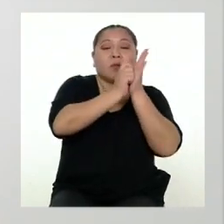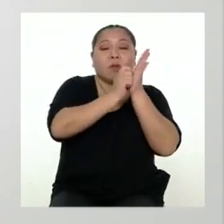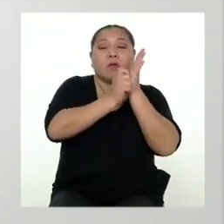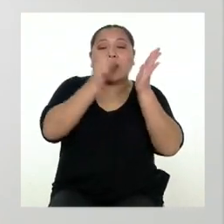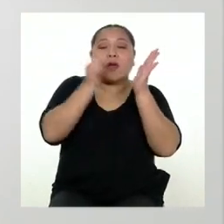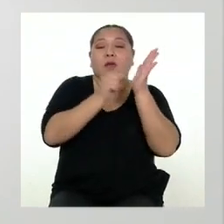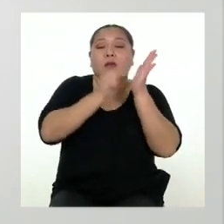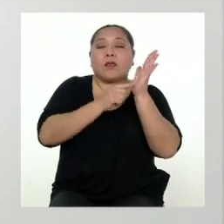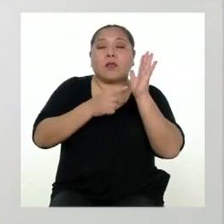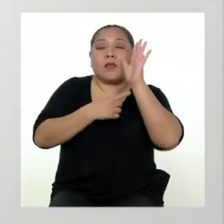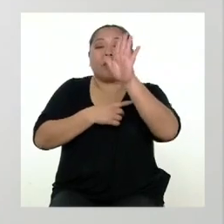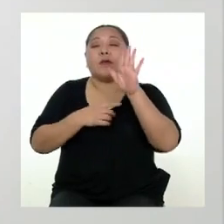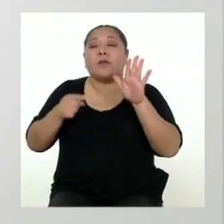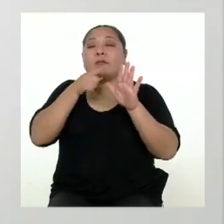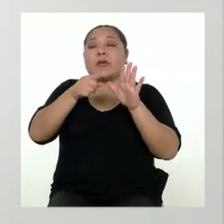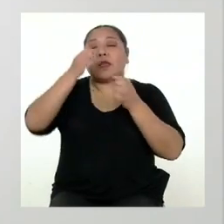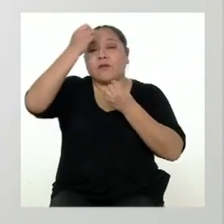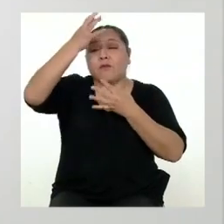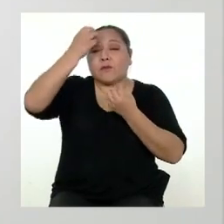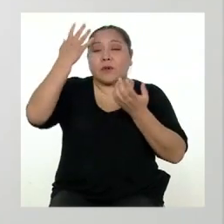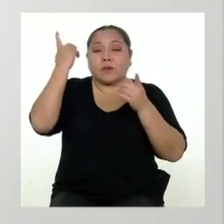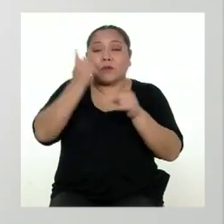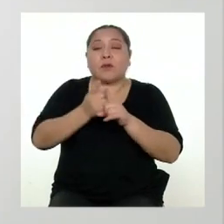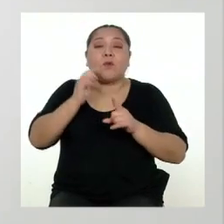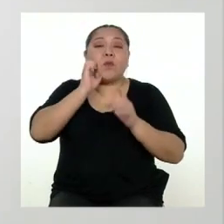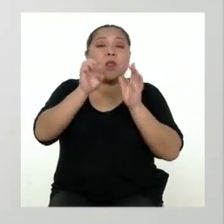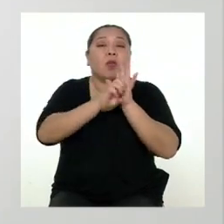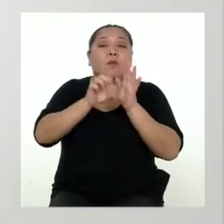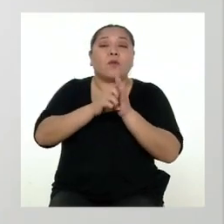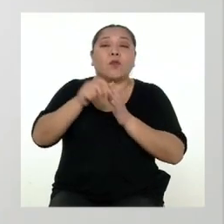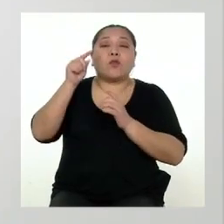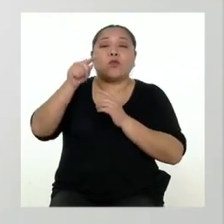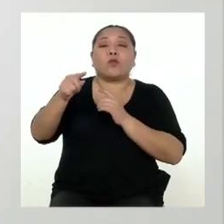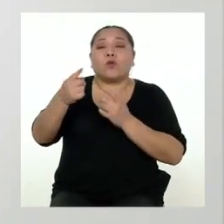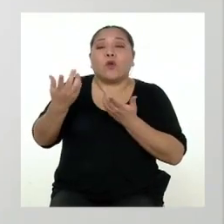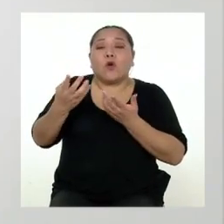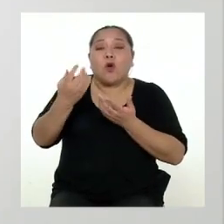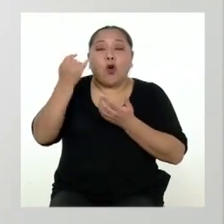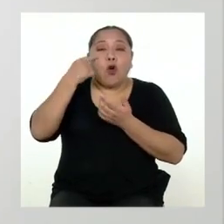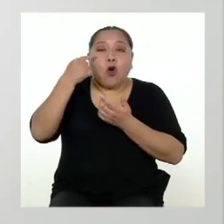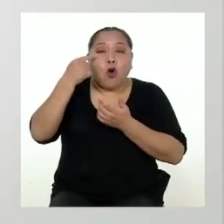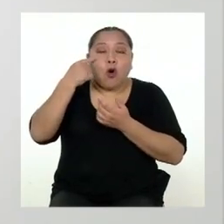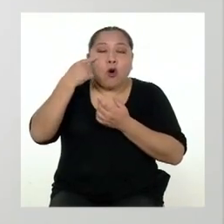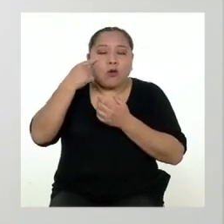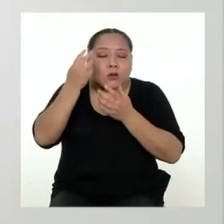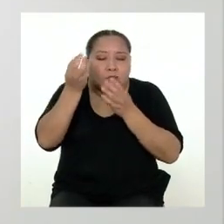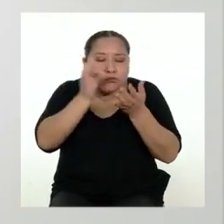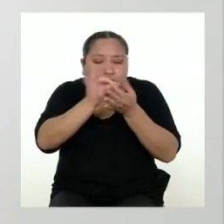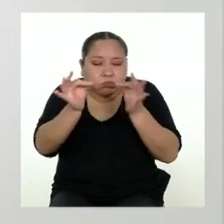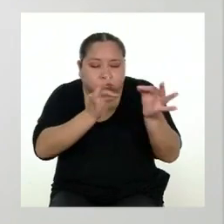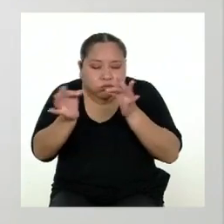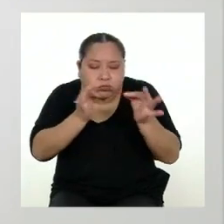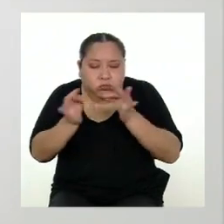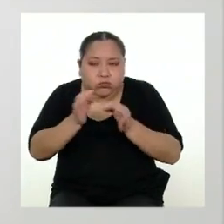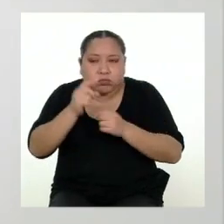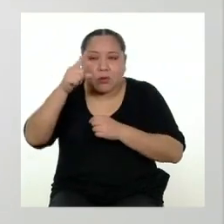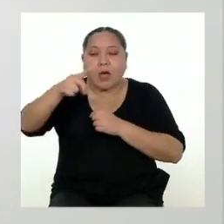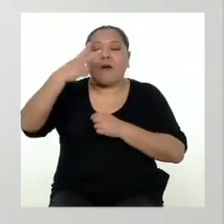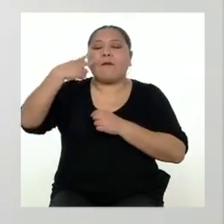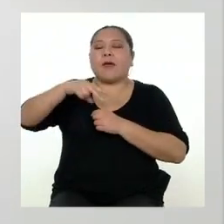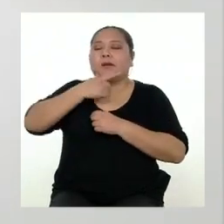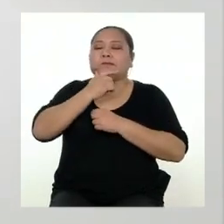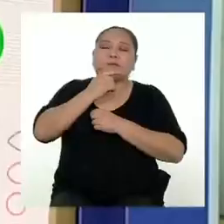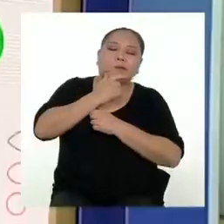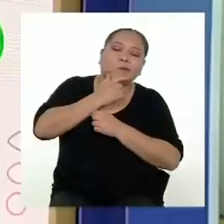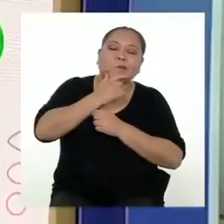se brinda y la información textual. Tu ojo de diseñador te ayudará a darte cuenta de cuál es el equilibrio